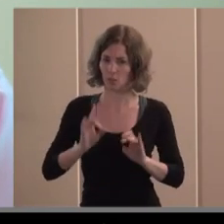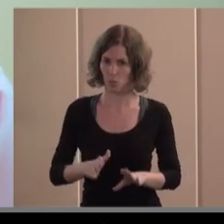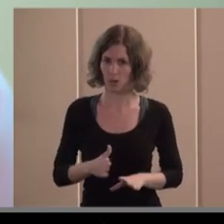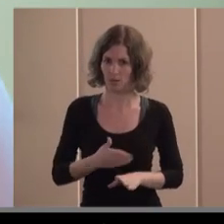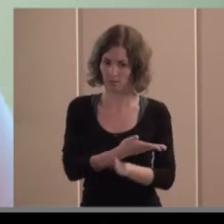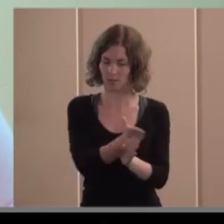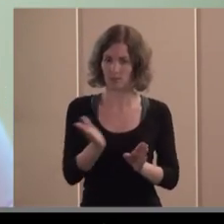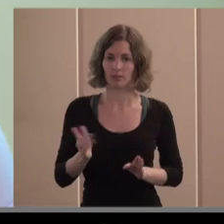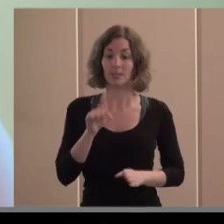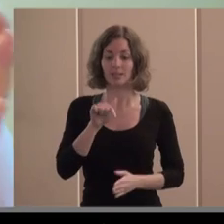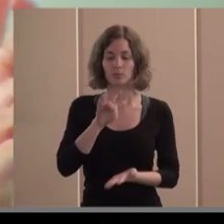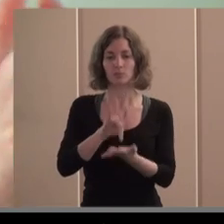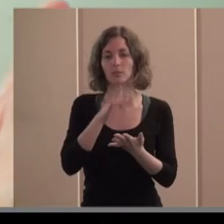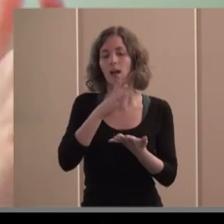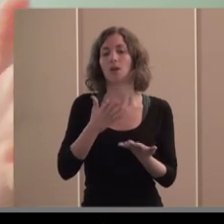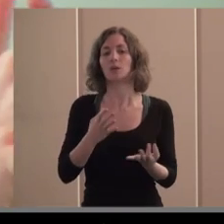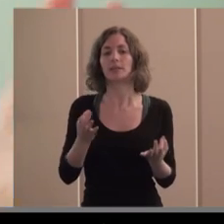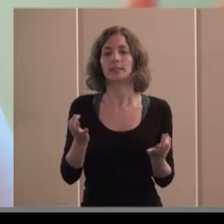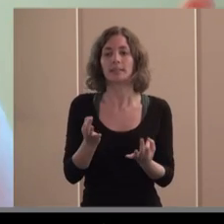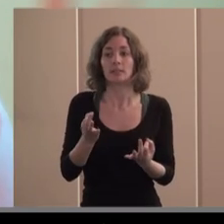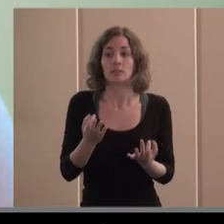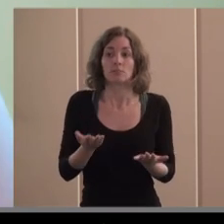y esto es lo que está pasando que de hecho